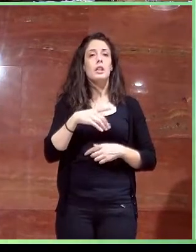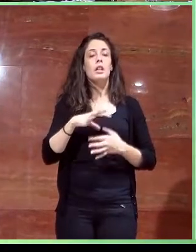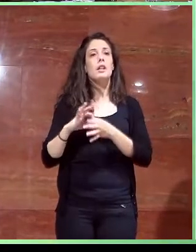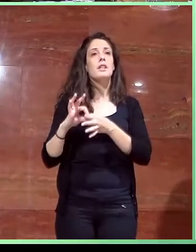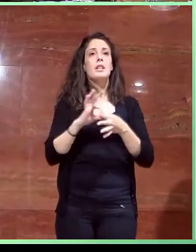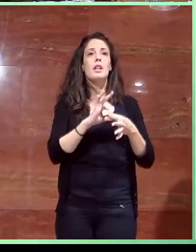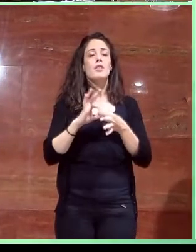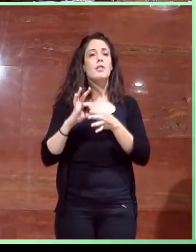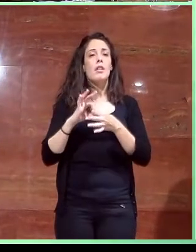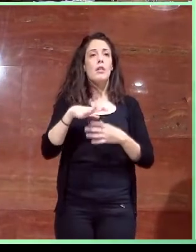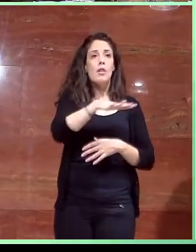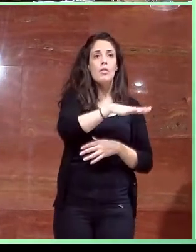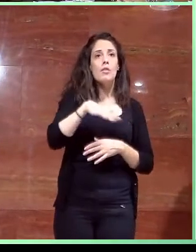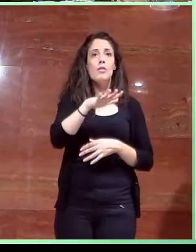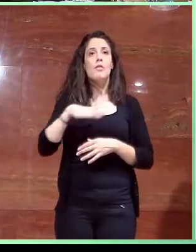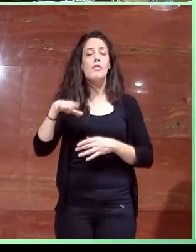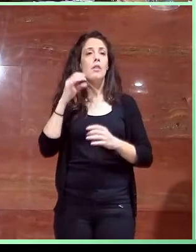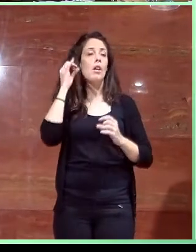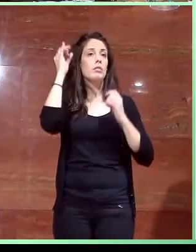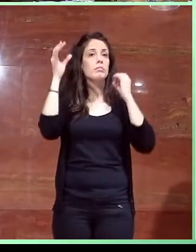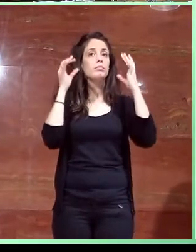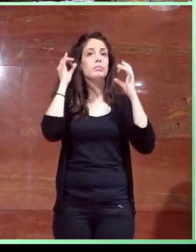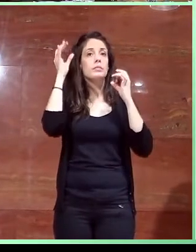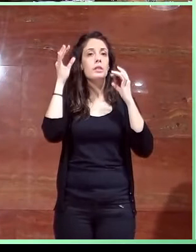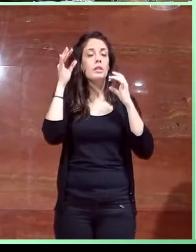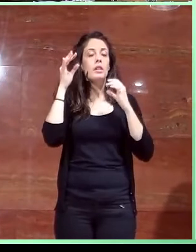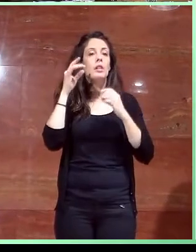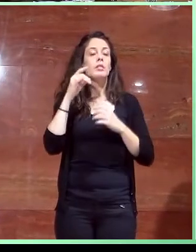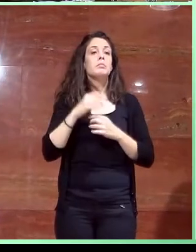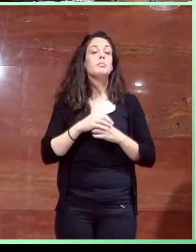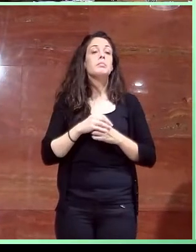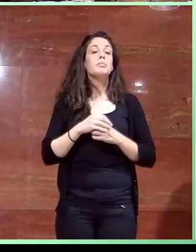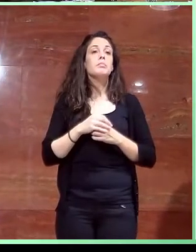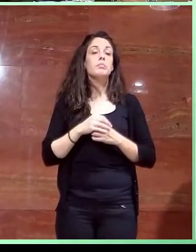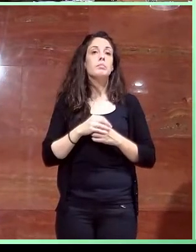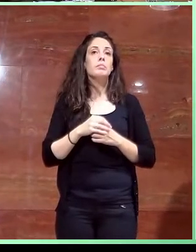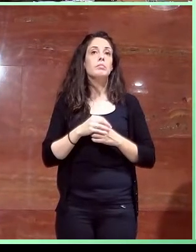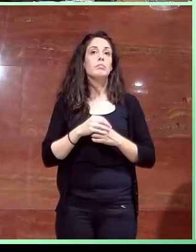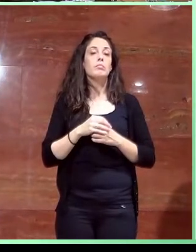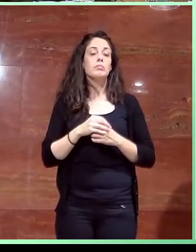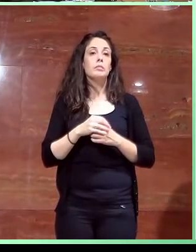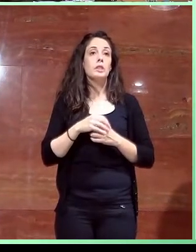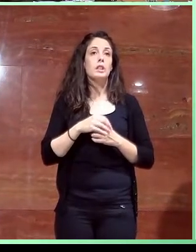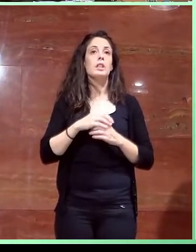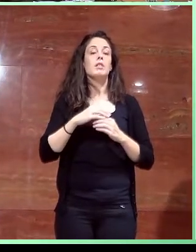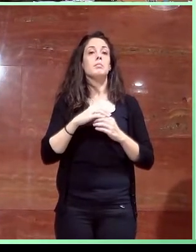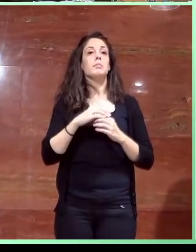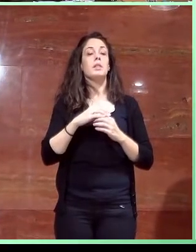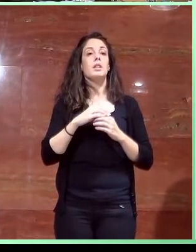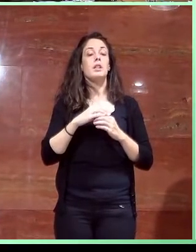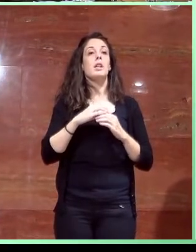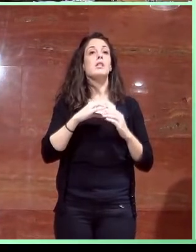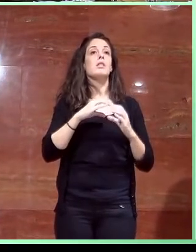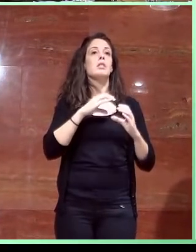distintas zonas de actividad del Tor Roja y las comunicaciones entre estos